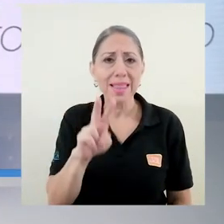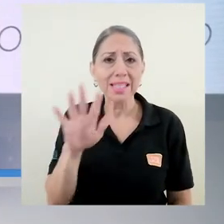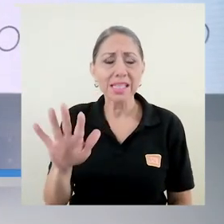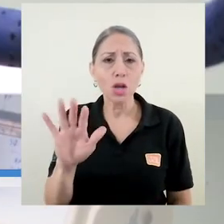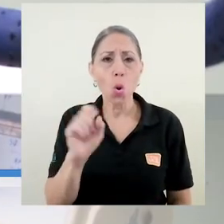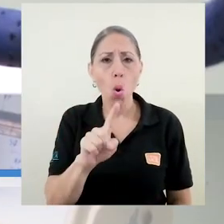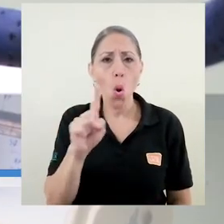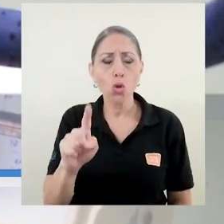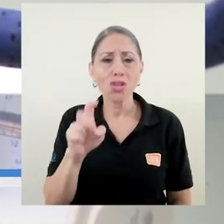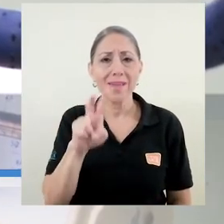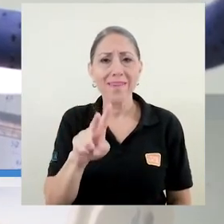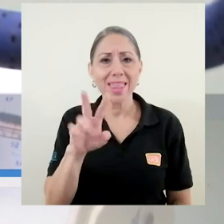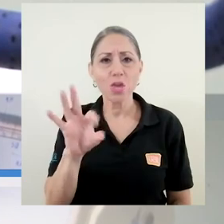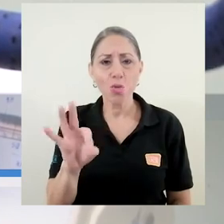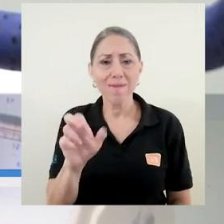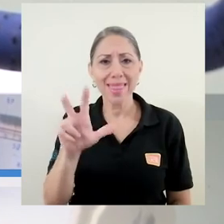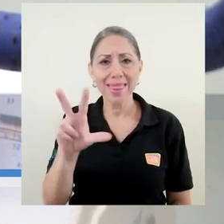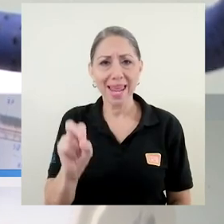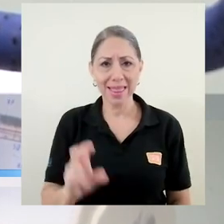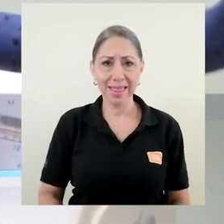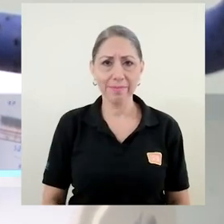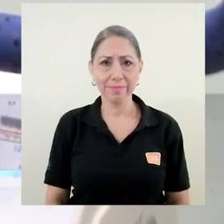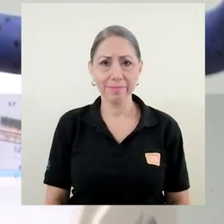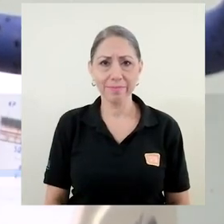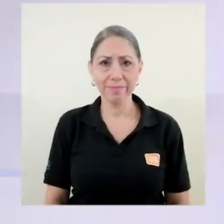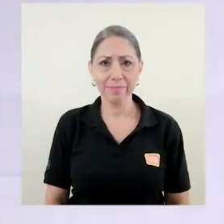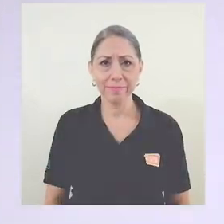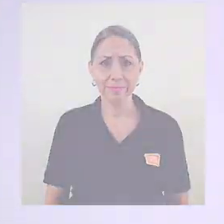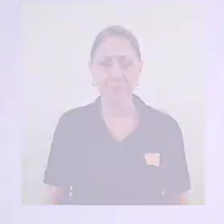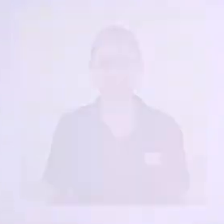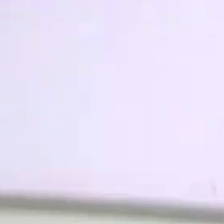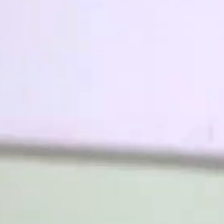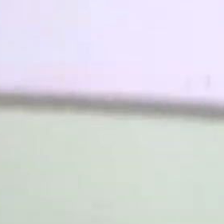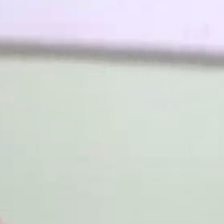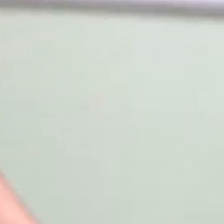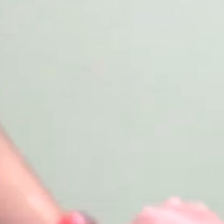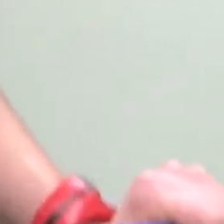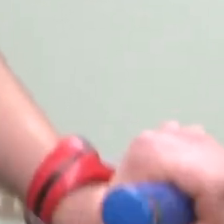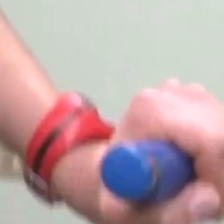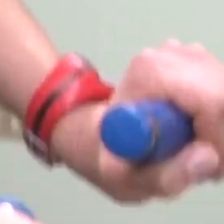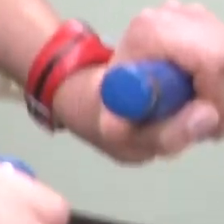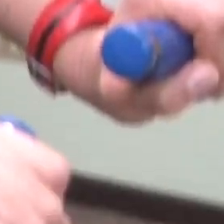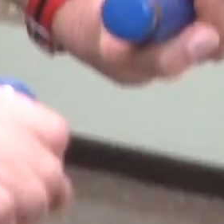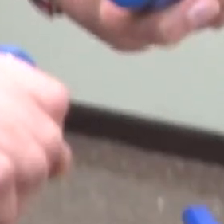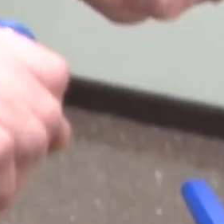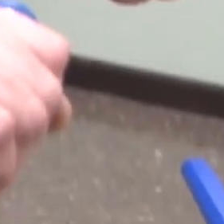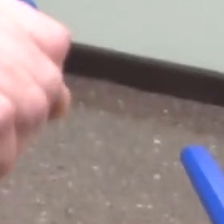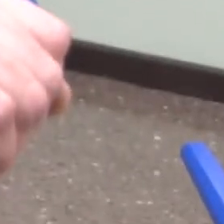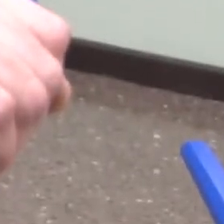25 11 29 30. AUNMAL COGAN CO Angela COGAN COGAN